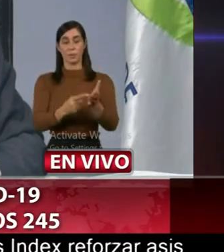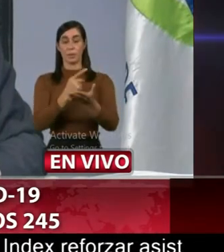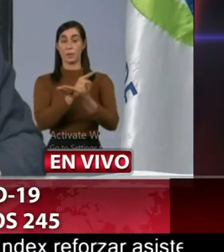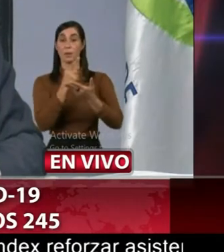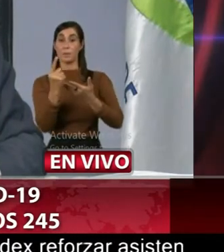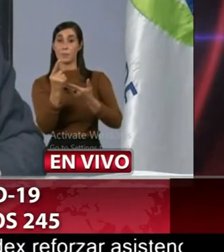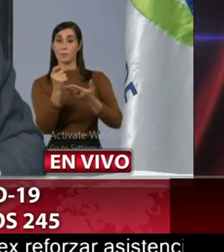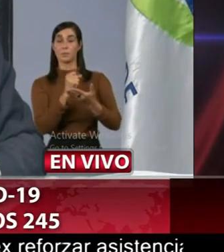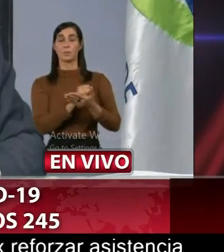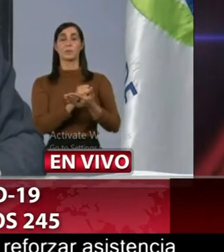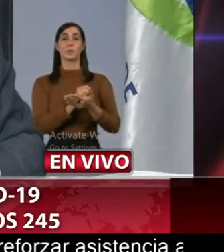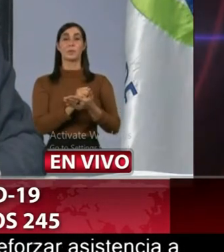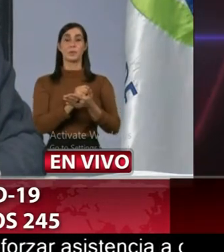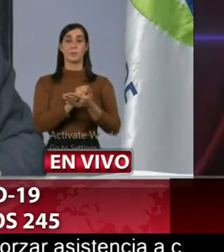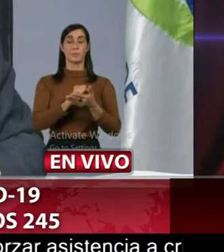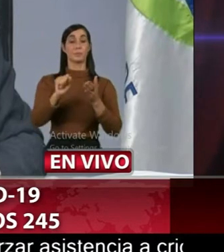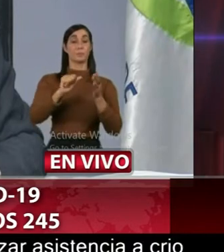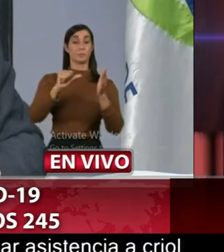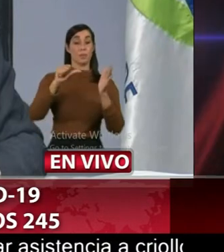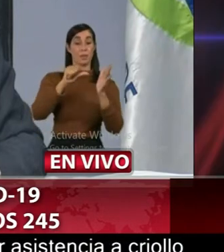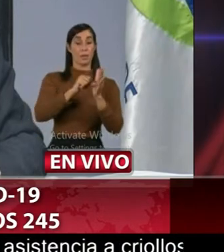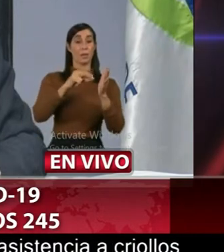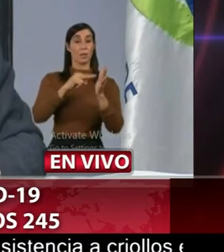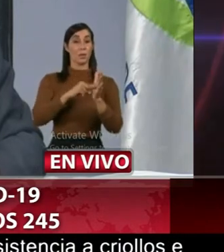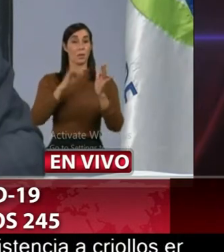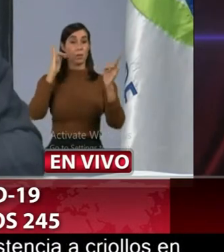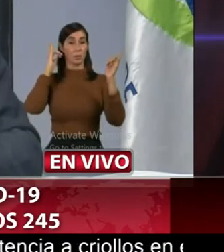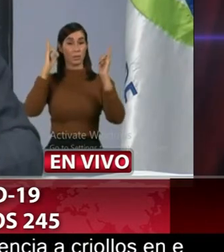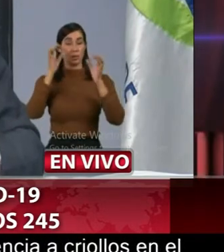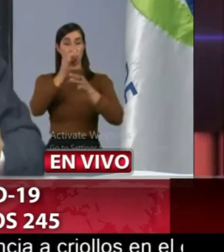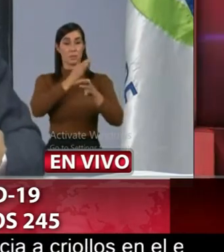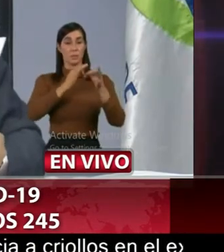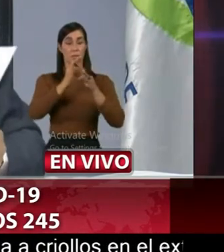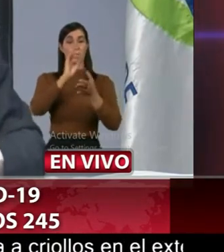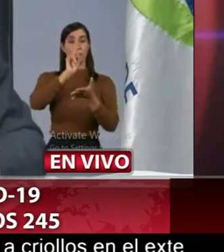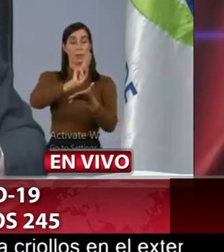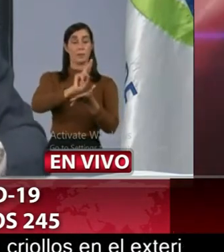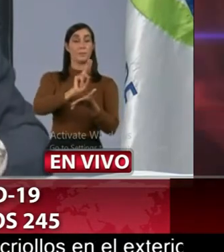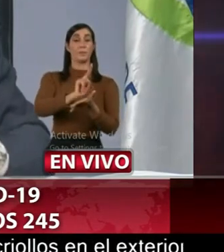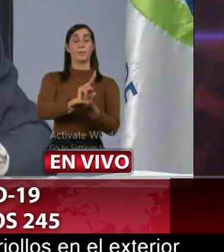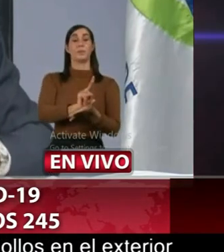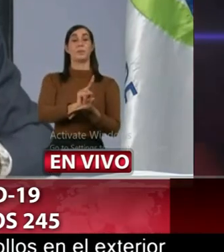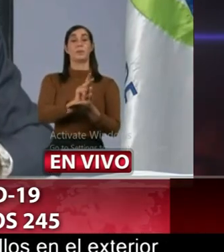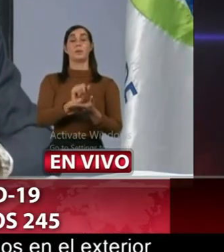semana el gran santo domingo santiago san francisco la vega